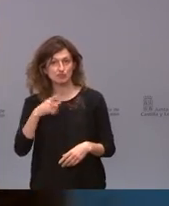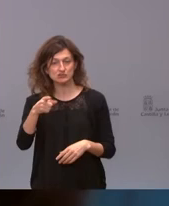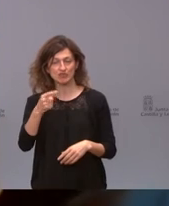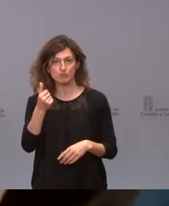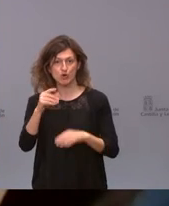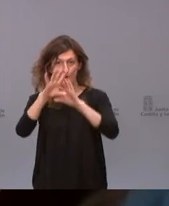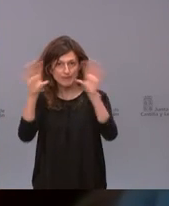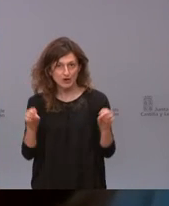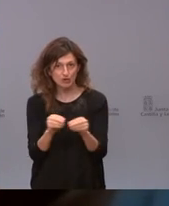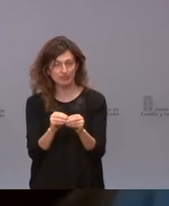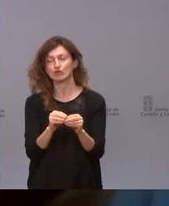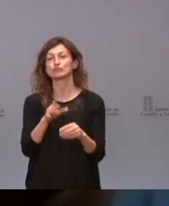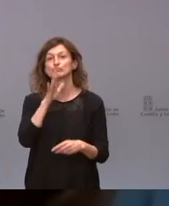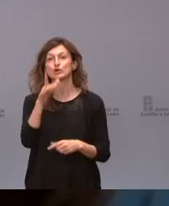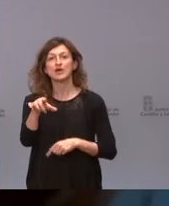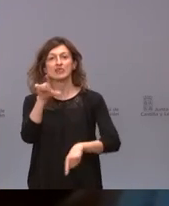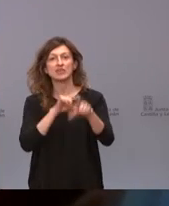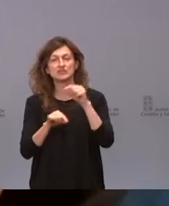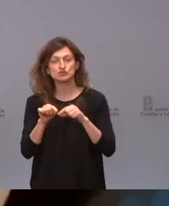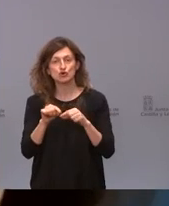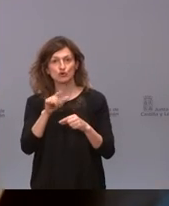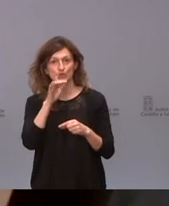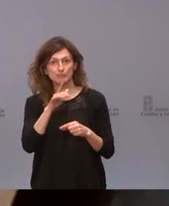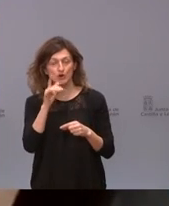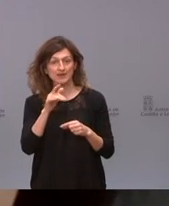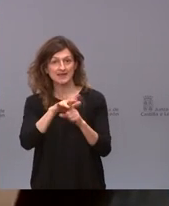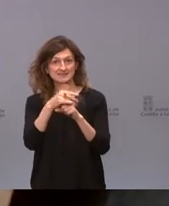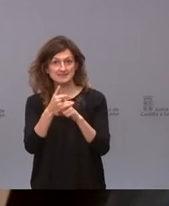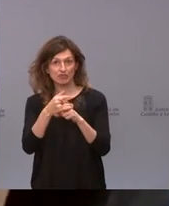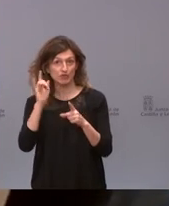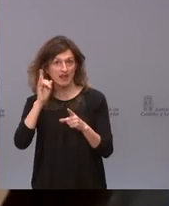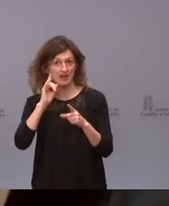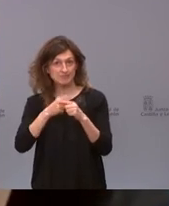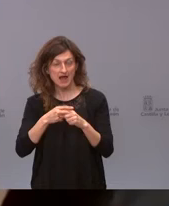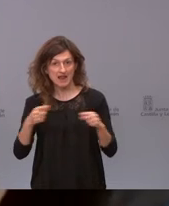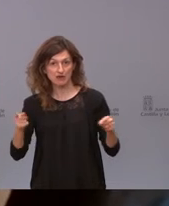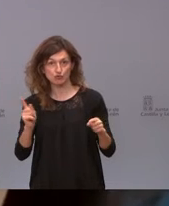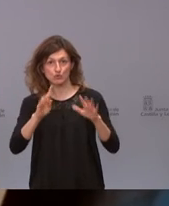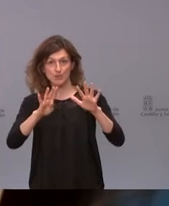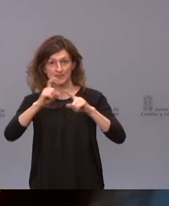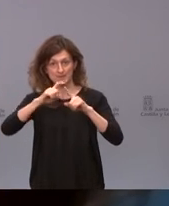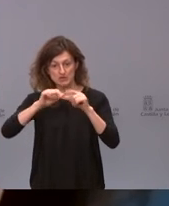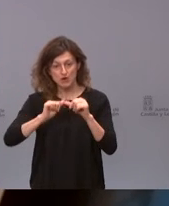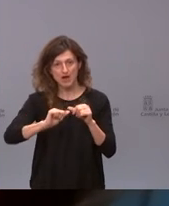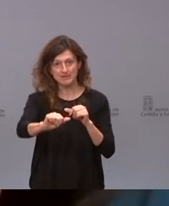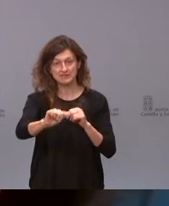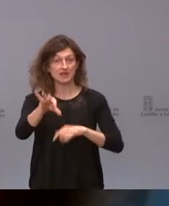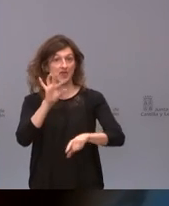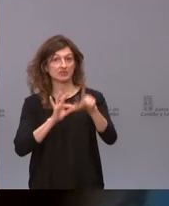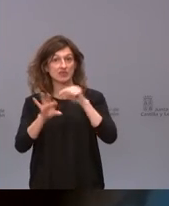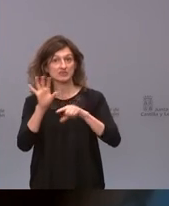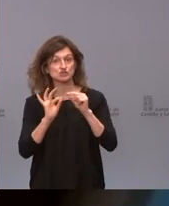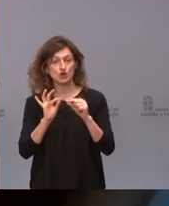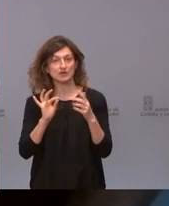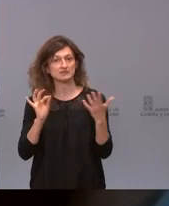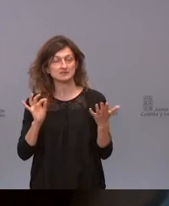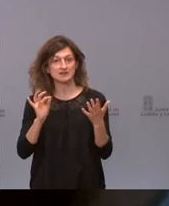valoración sobre la decisión de no alargar el estado de alarma y que a partir del 9 de mayo las decisiones sean en